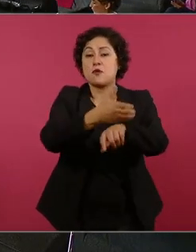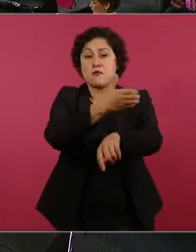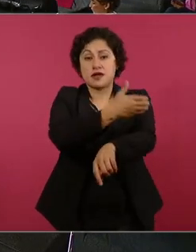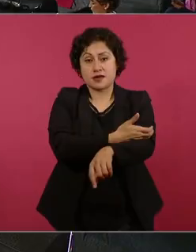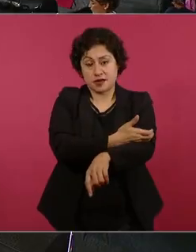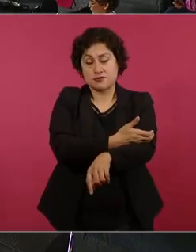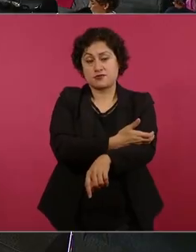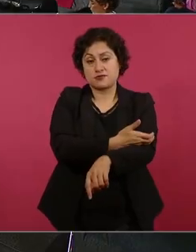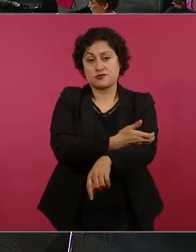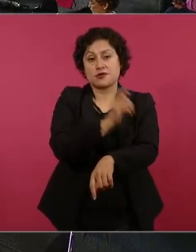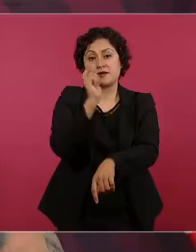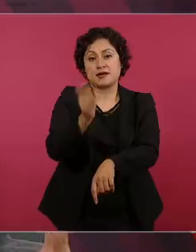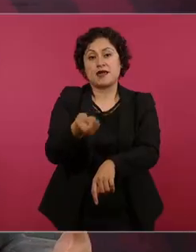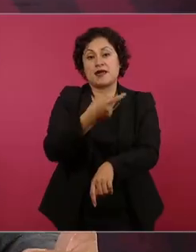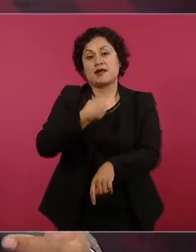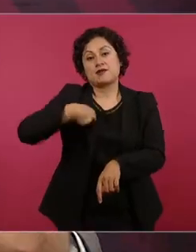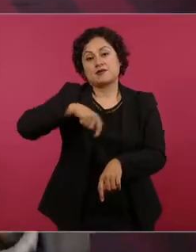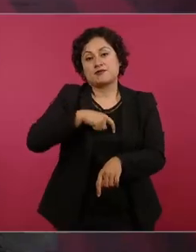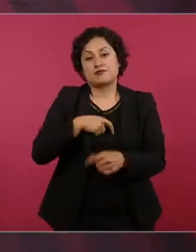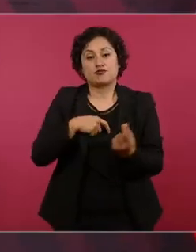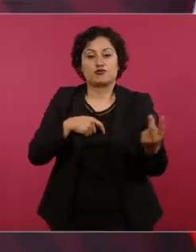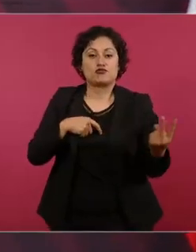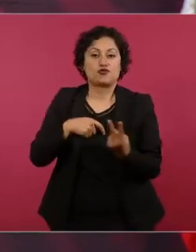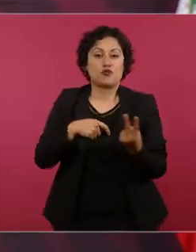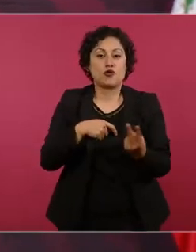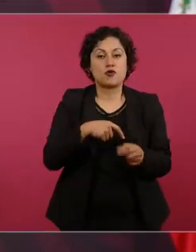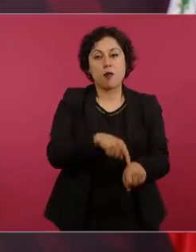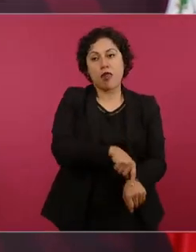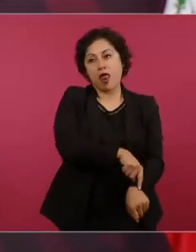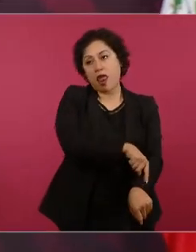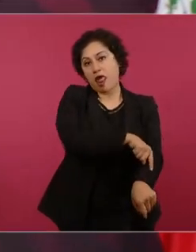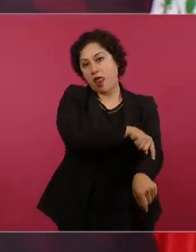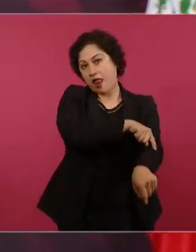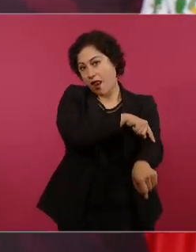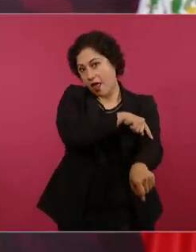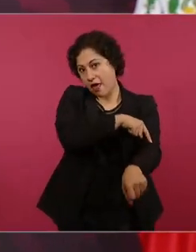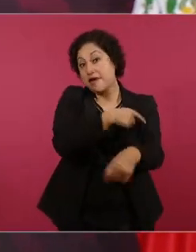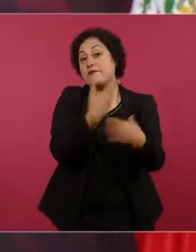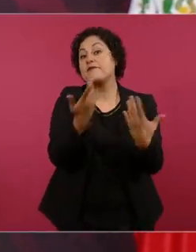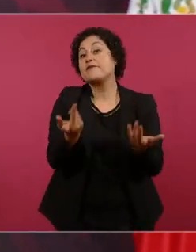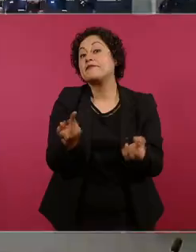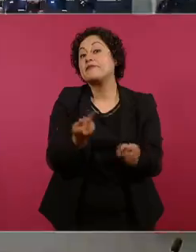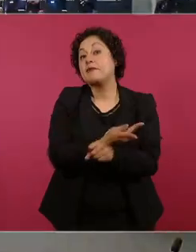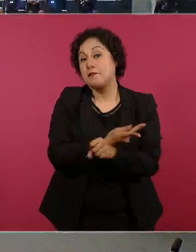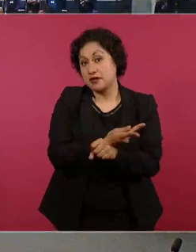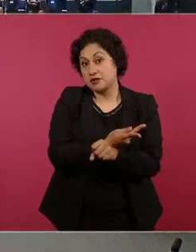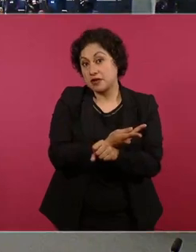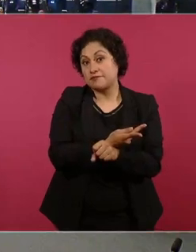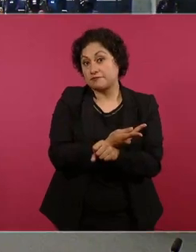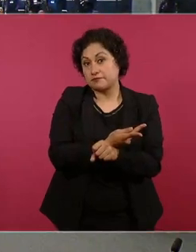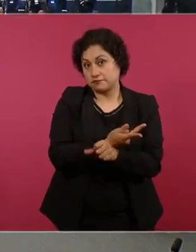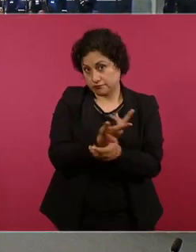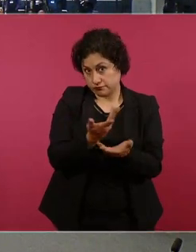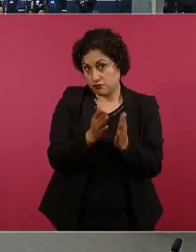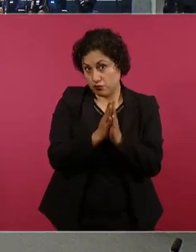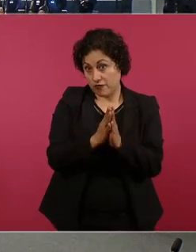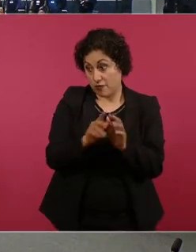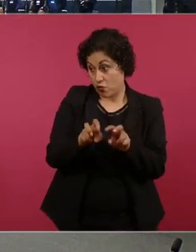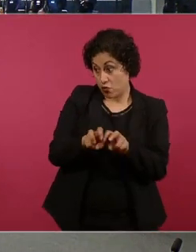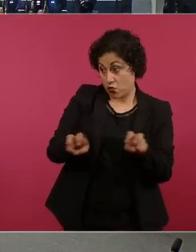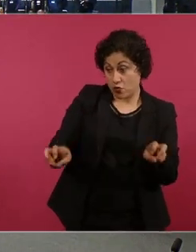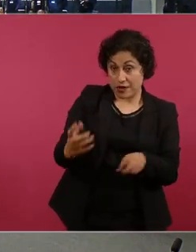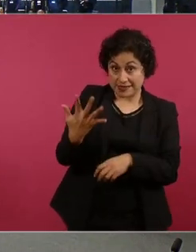nosotros consumimos mucho tiempo ahora si les parece nos vamos con los cinco